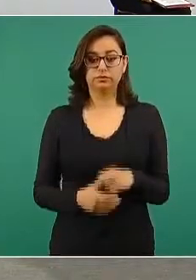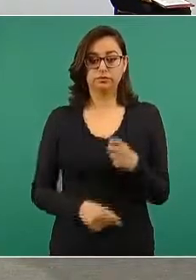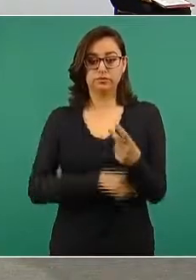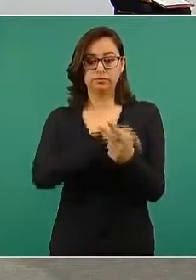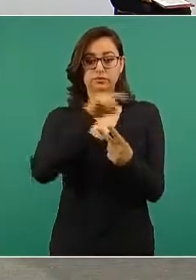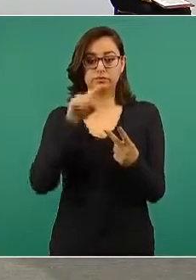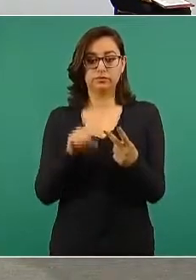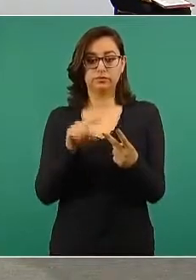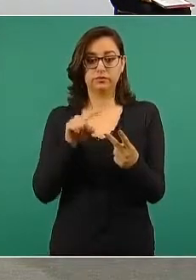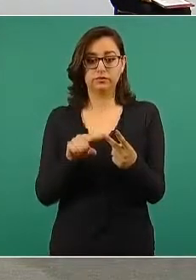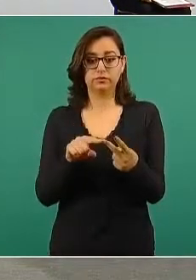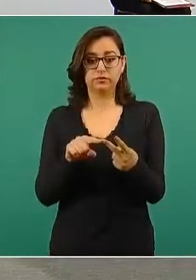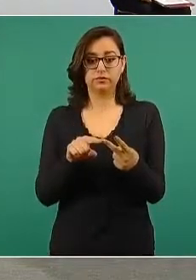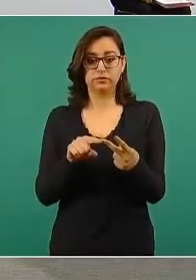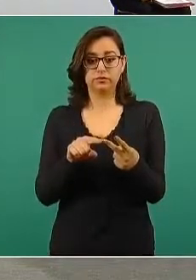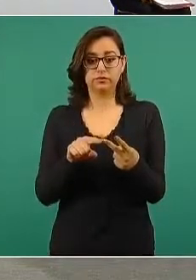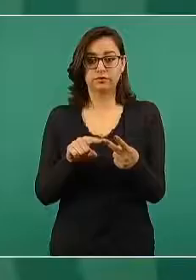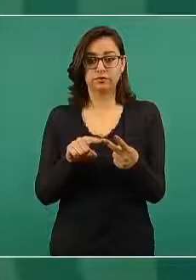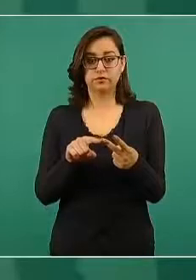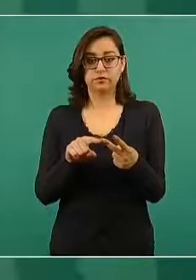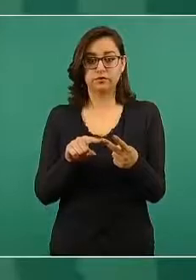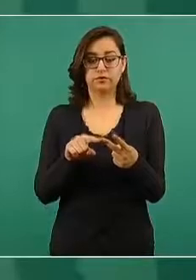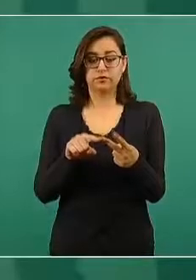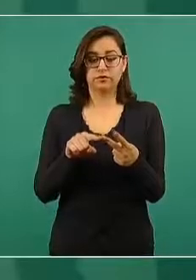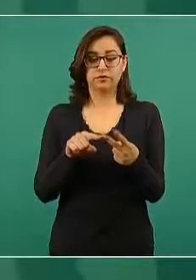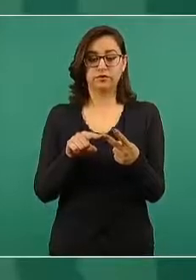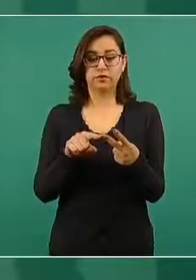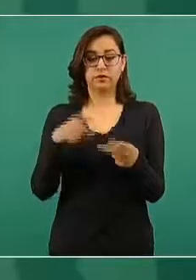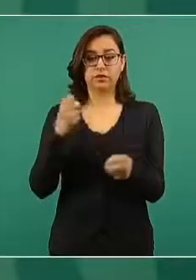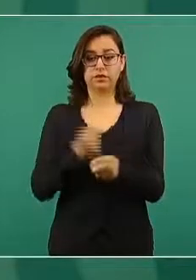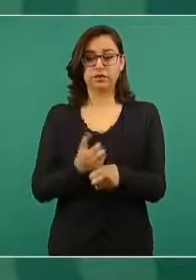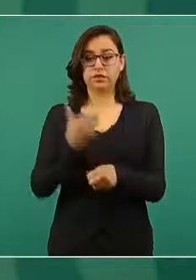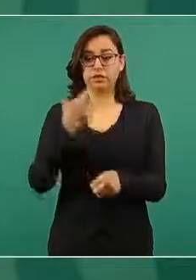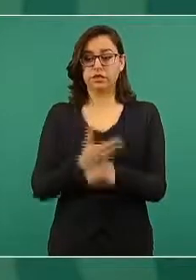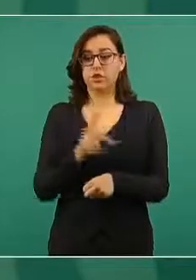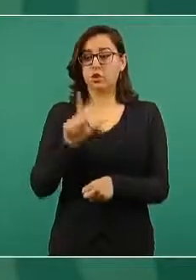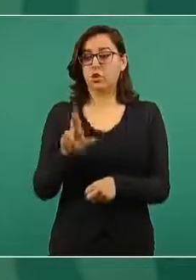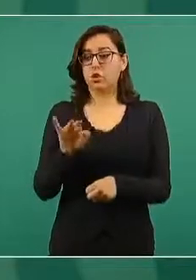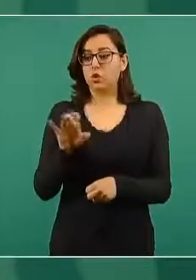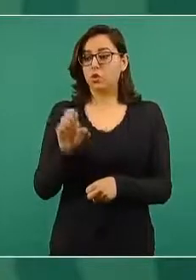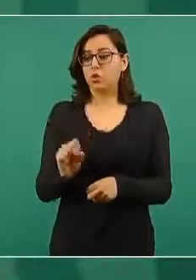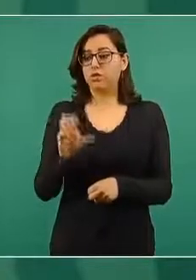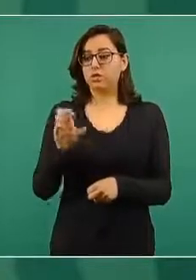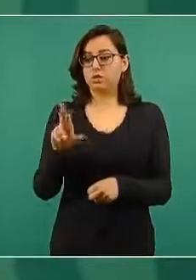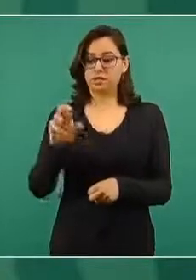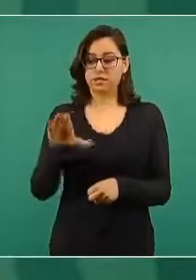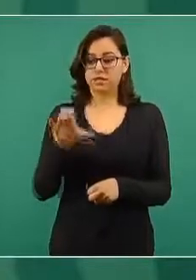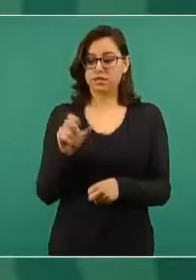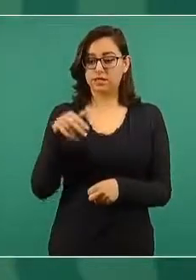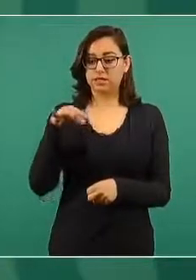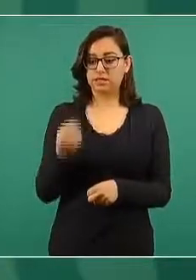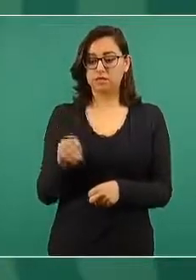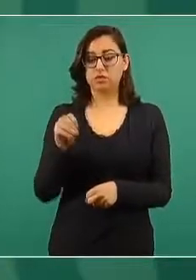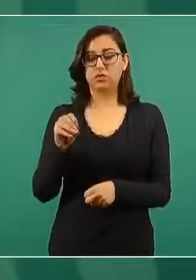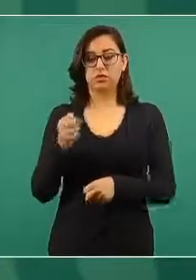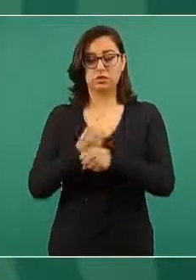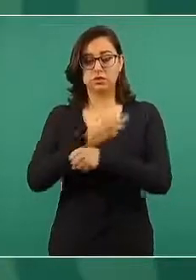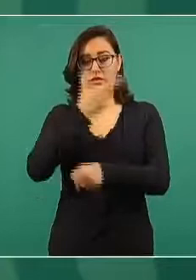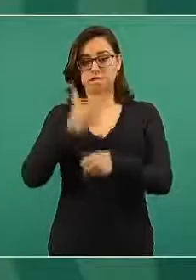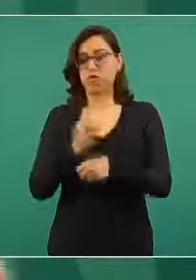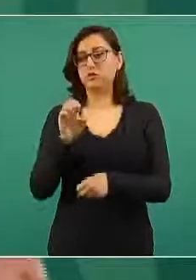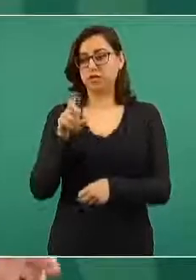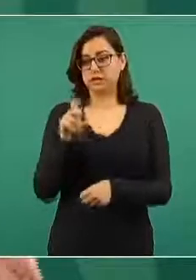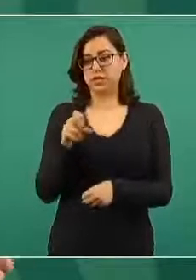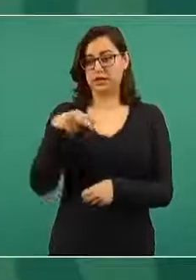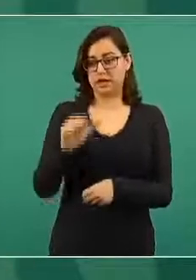secretario Luis Cresencio Sandoval, secretario de la Defensa, porque